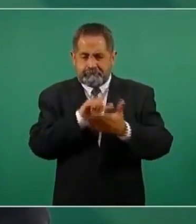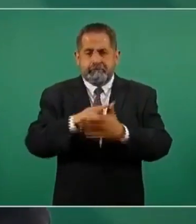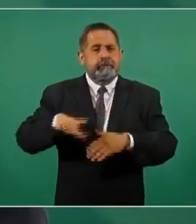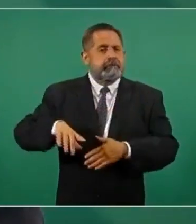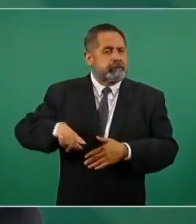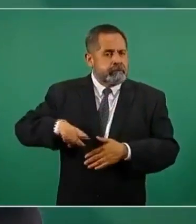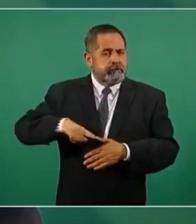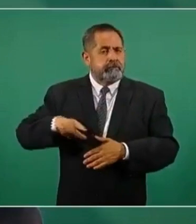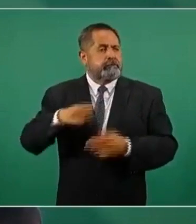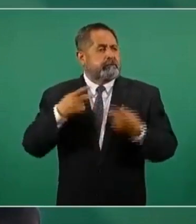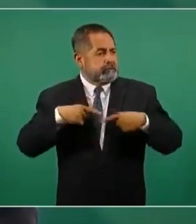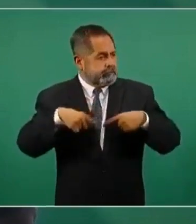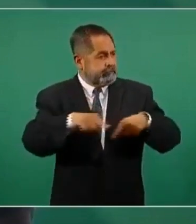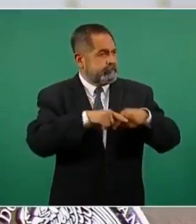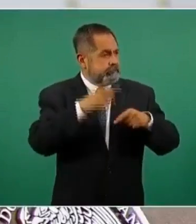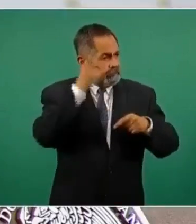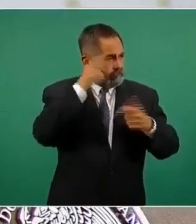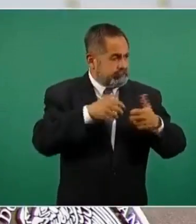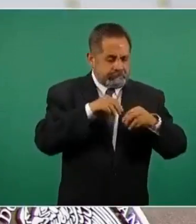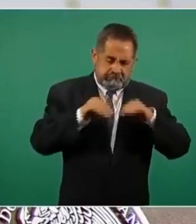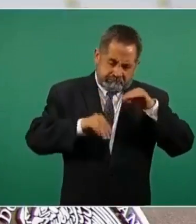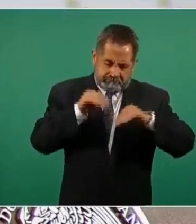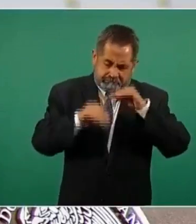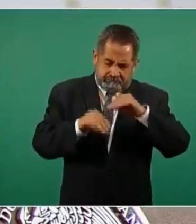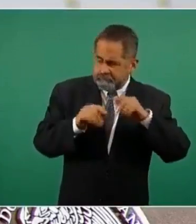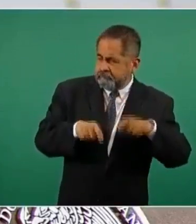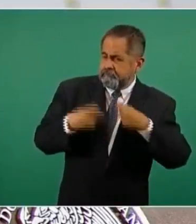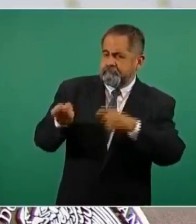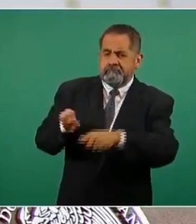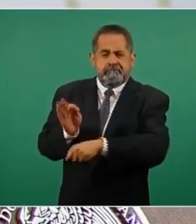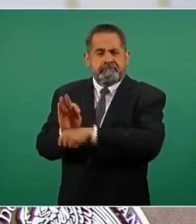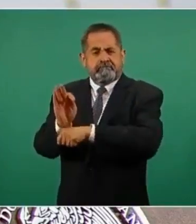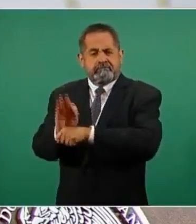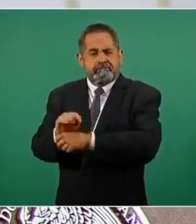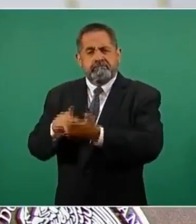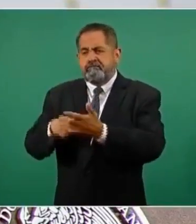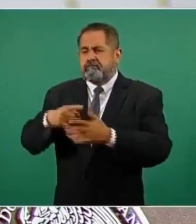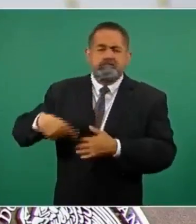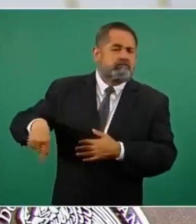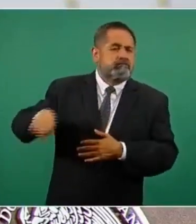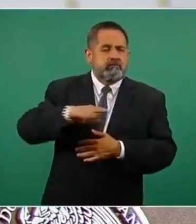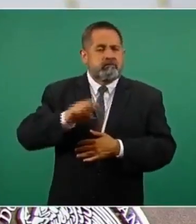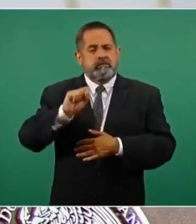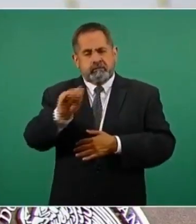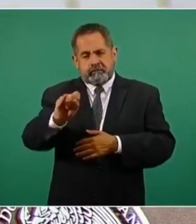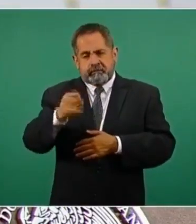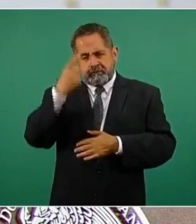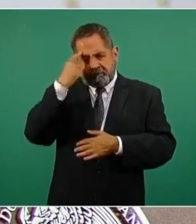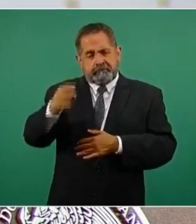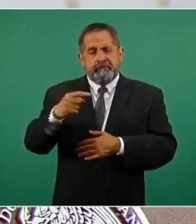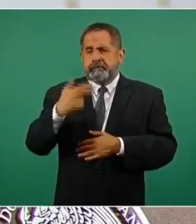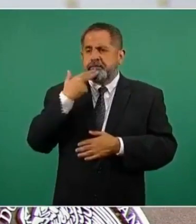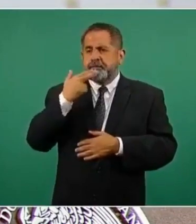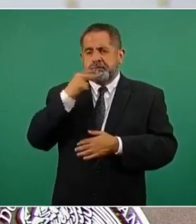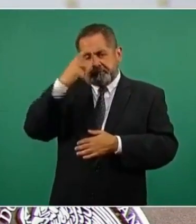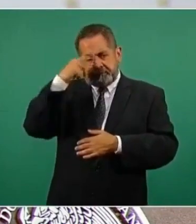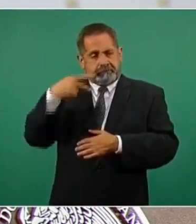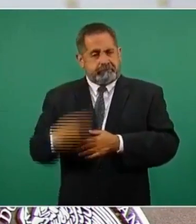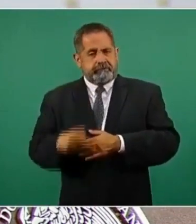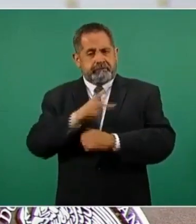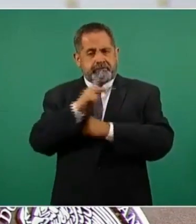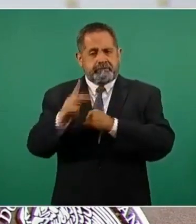gobierno, los trabajadores y los empresarios estamos intentando hacer y le dará sobre todo a nuestro país